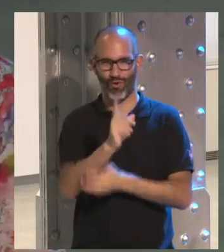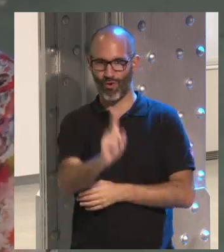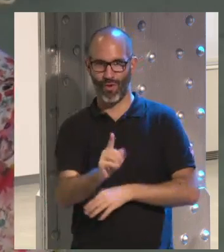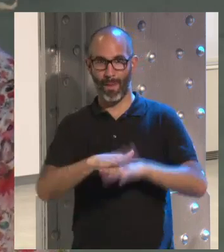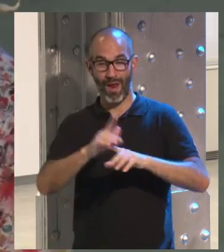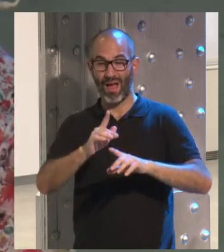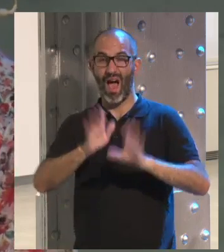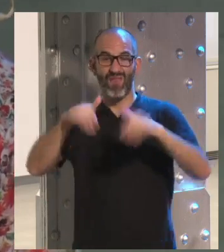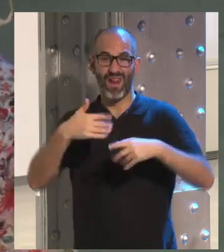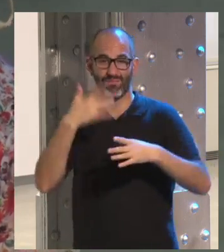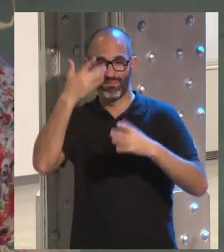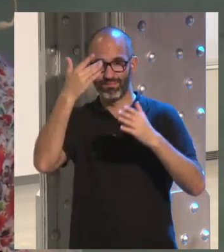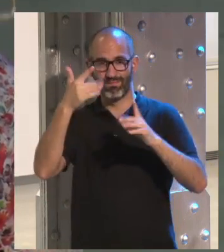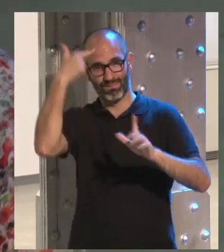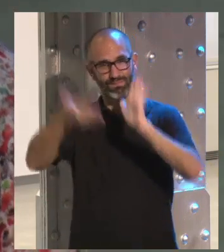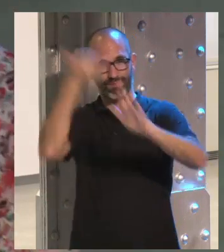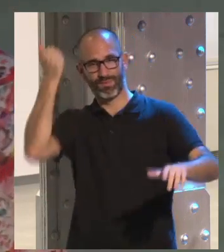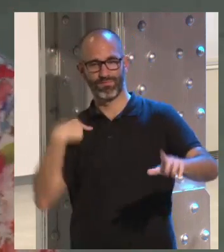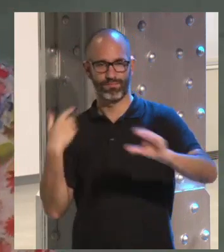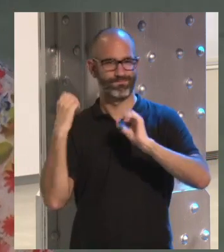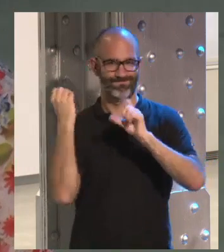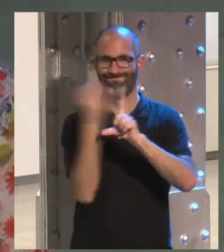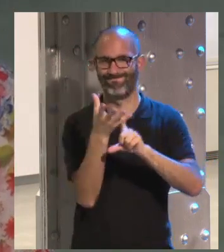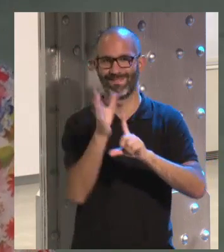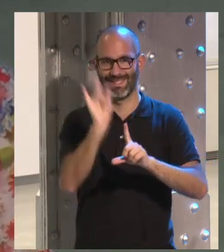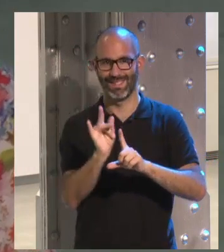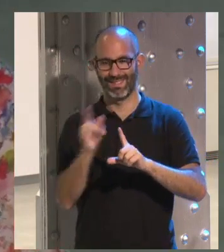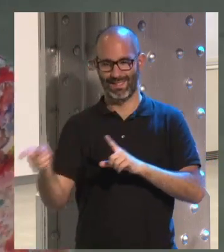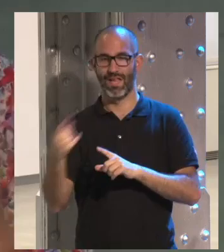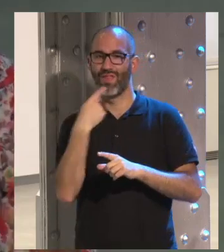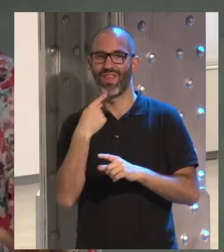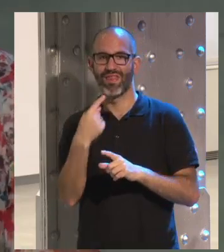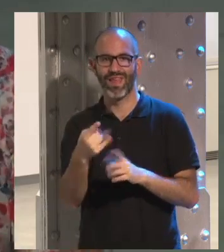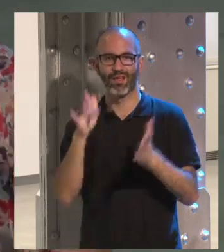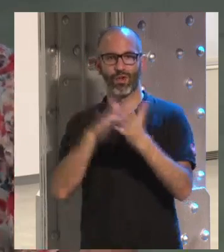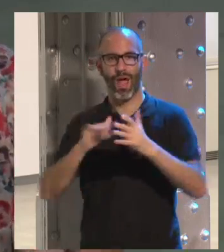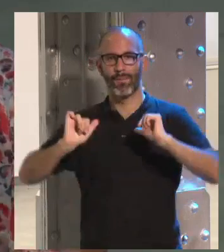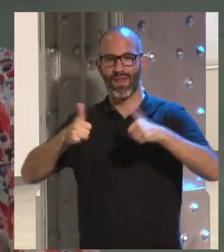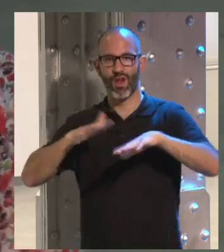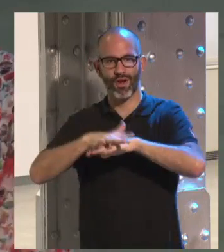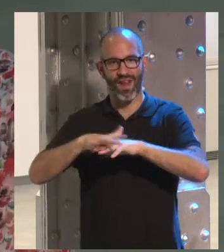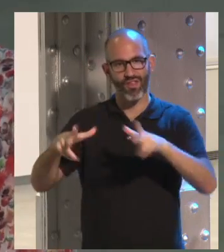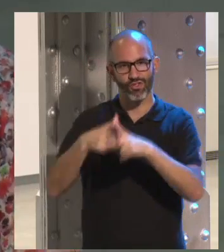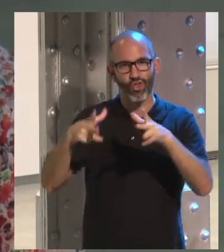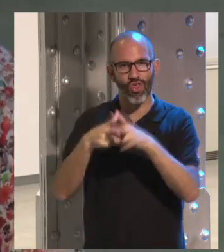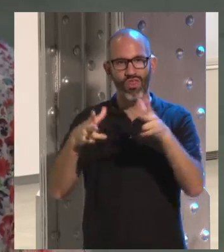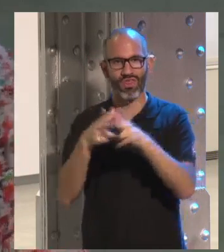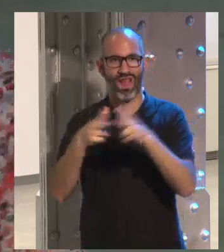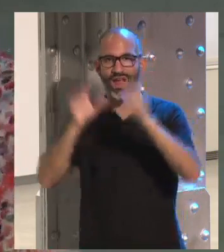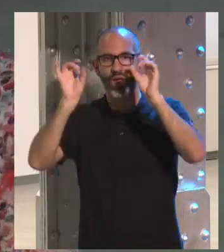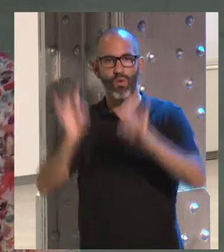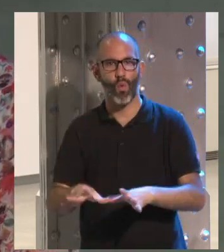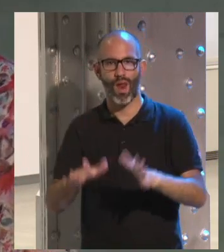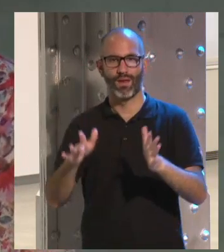Aún así, la compartían. Y lo que también es cierto es que ellos nos declaraban que entraron aquí, en esto de las redes sociales, como